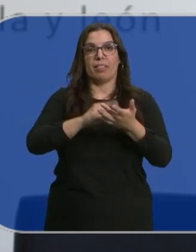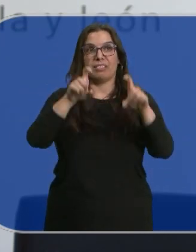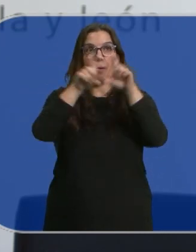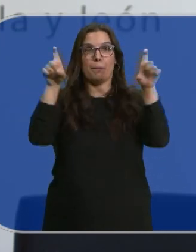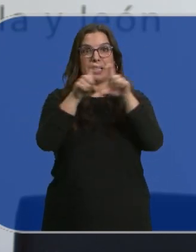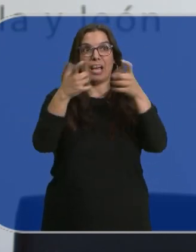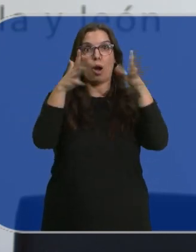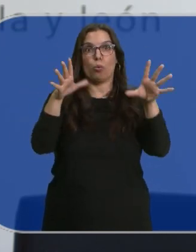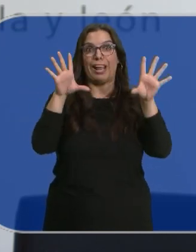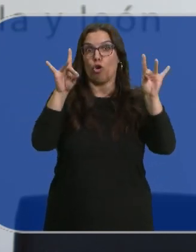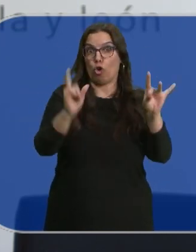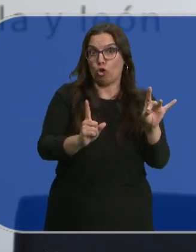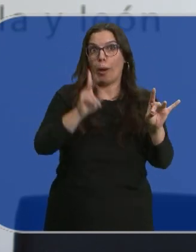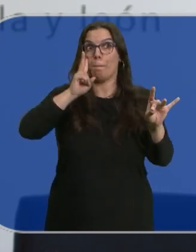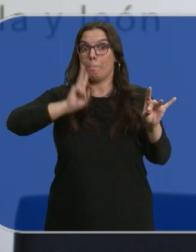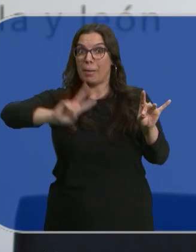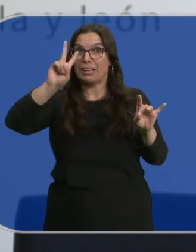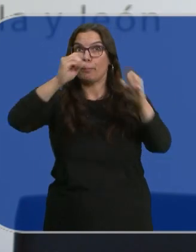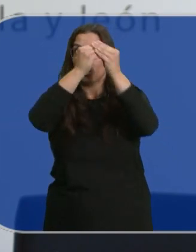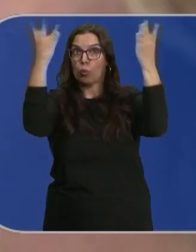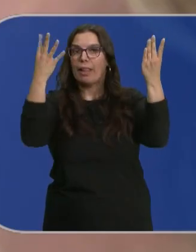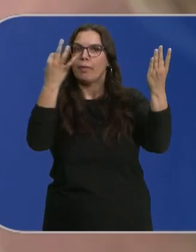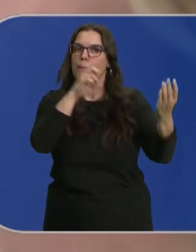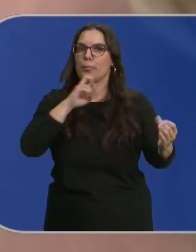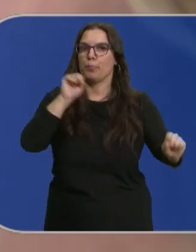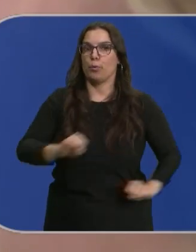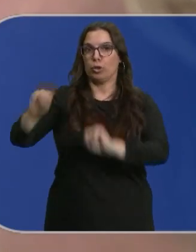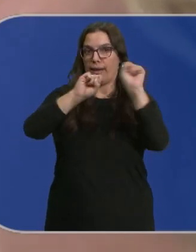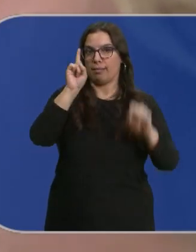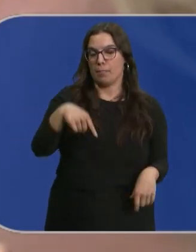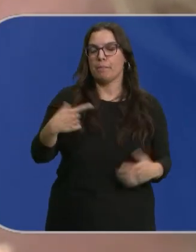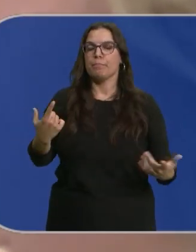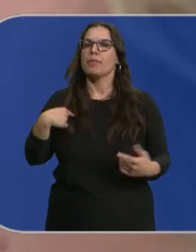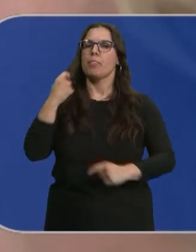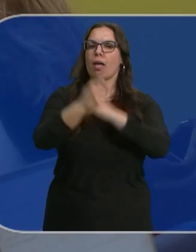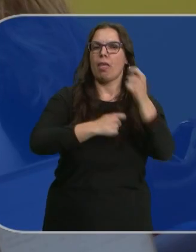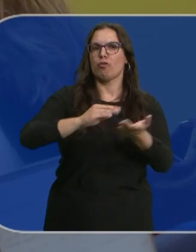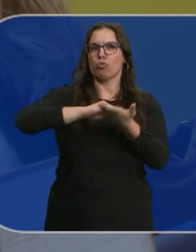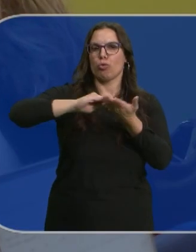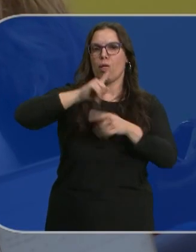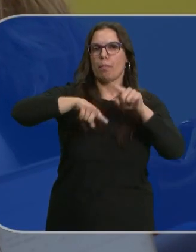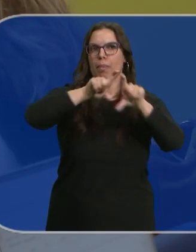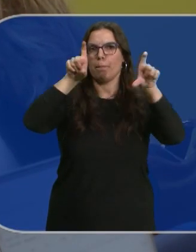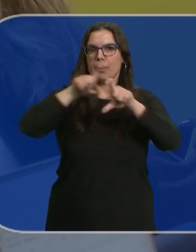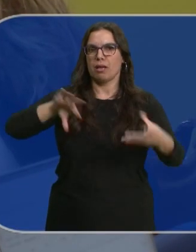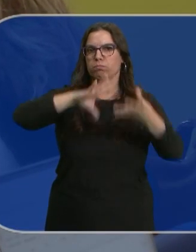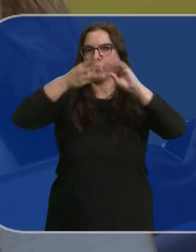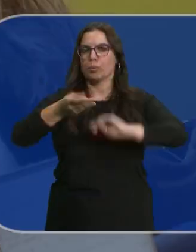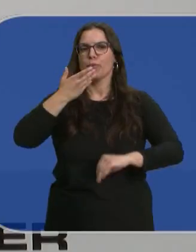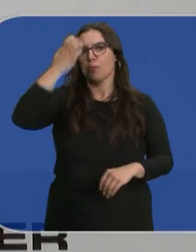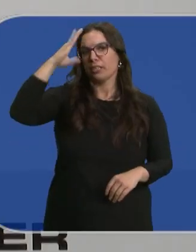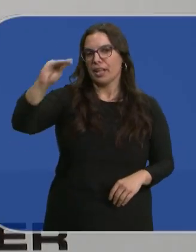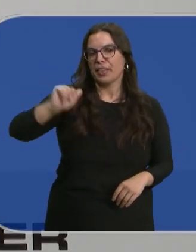empresa tiene mucho valor, hay que ser consciente de ello y hay que protegerlo. Aquí darán soporte y soluciones que se adapten a las empresas, desde